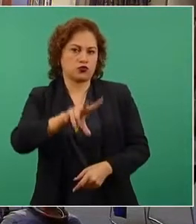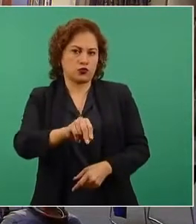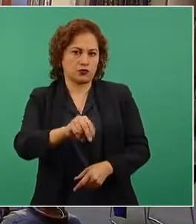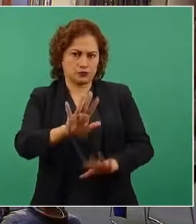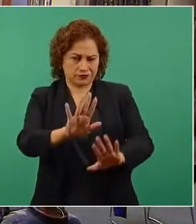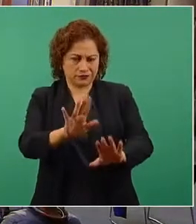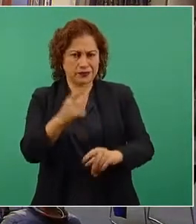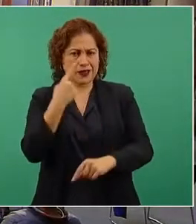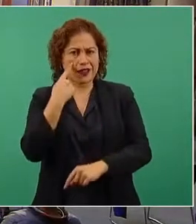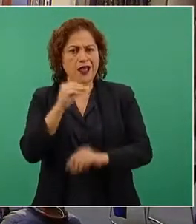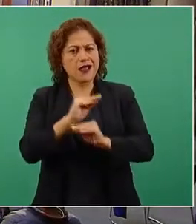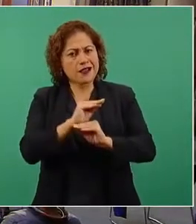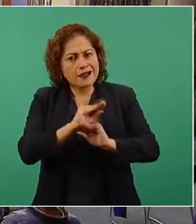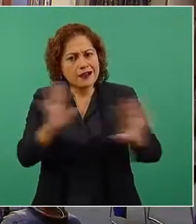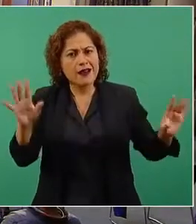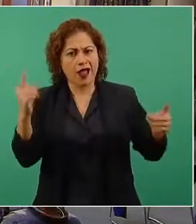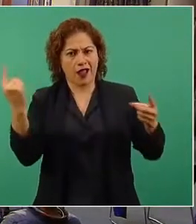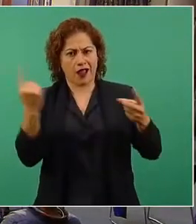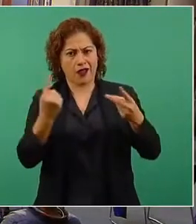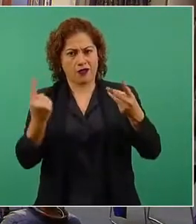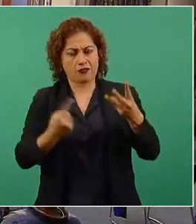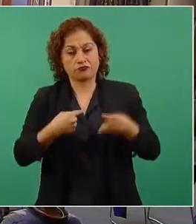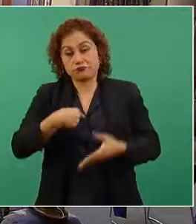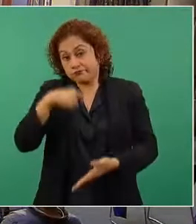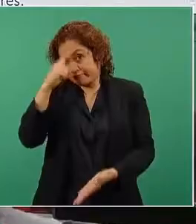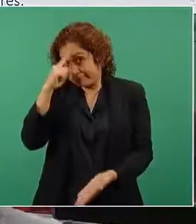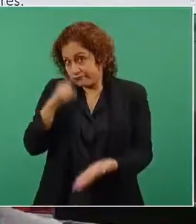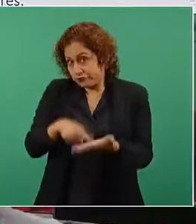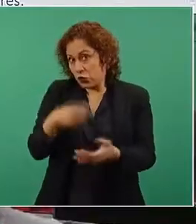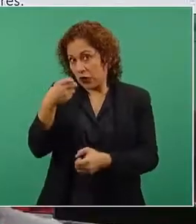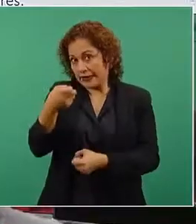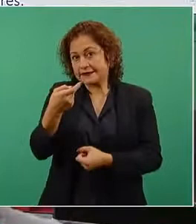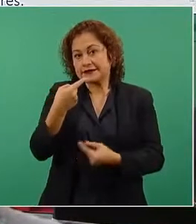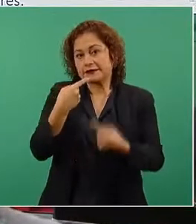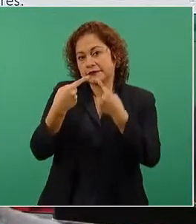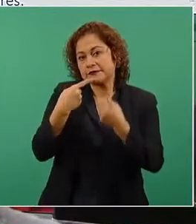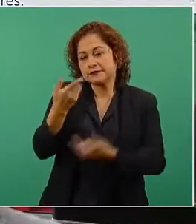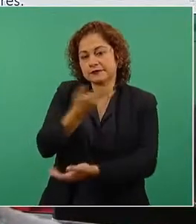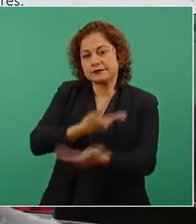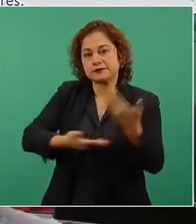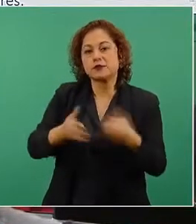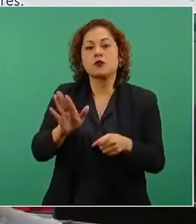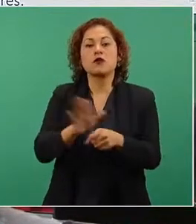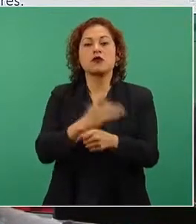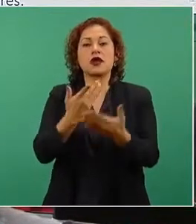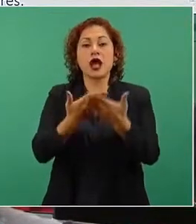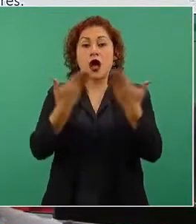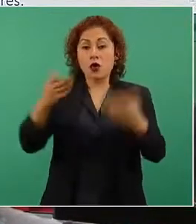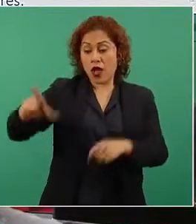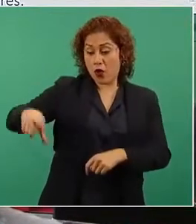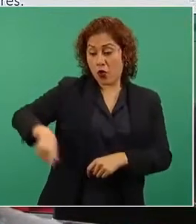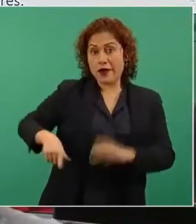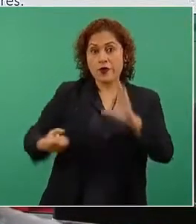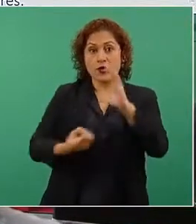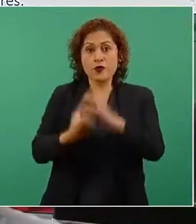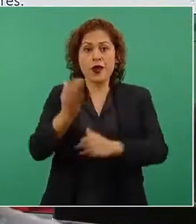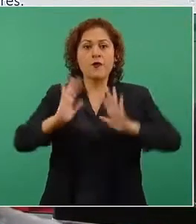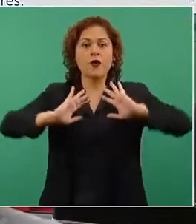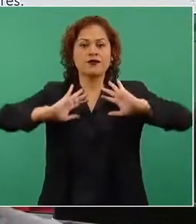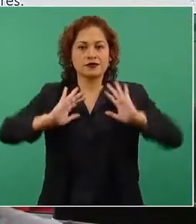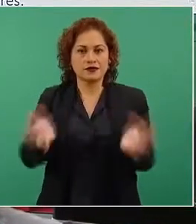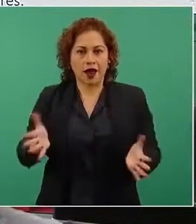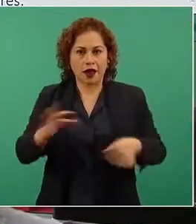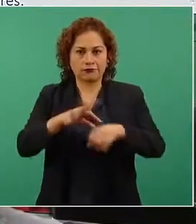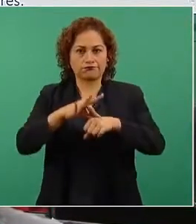situación y creo que esa es la salida. hay un nuevo gobierno, hay una nueva realidad y en esa nueva